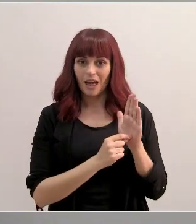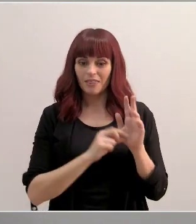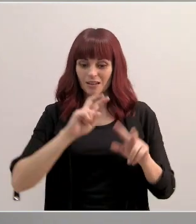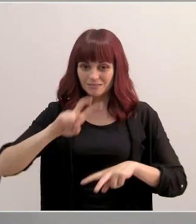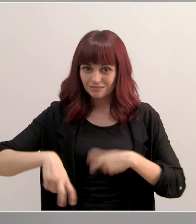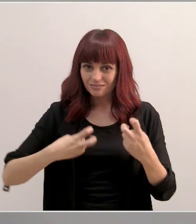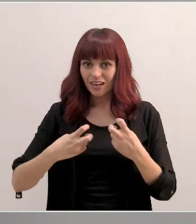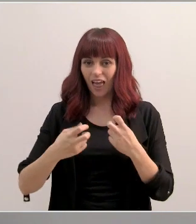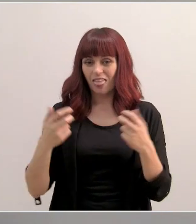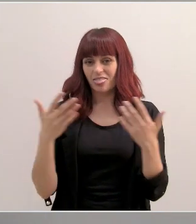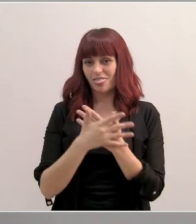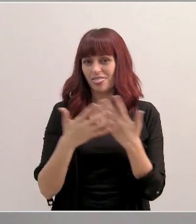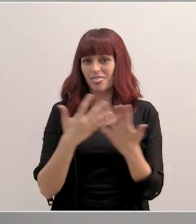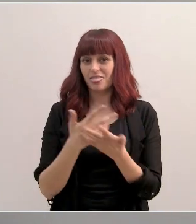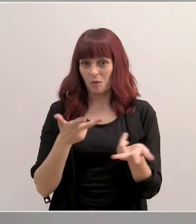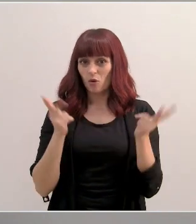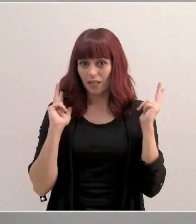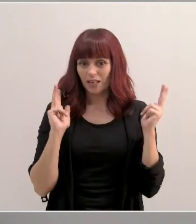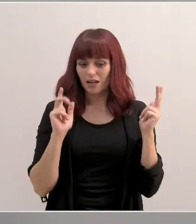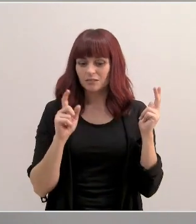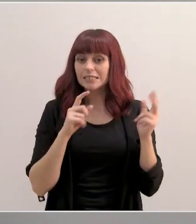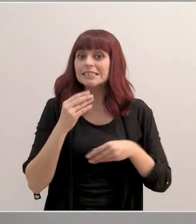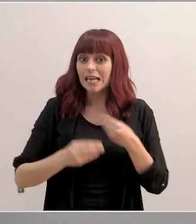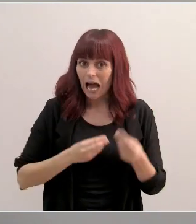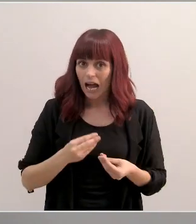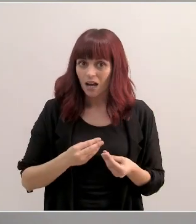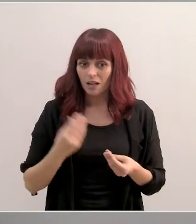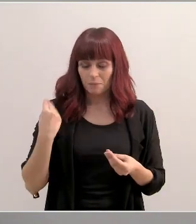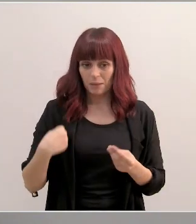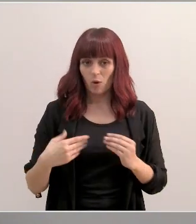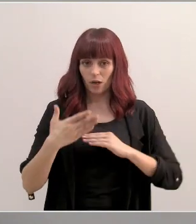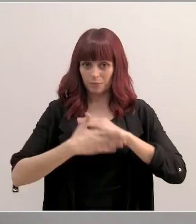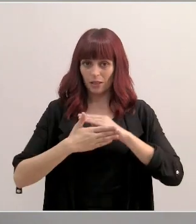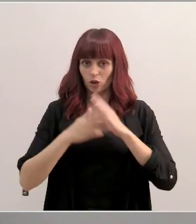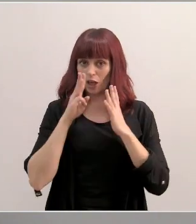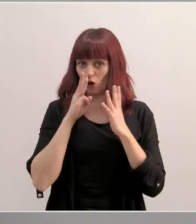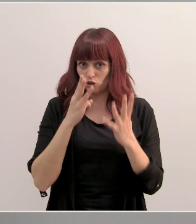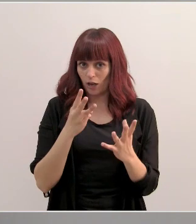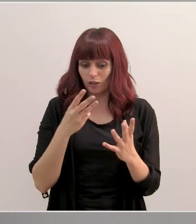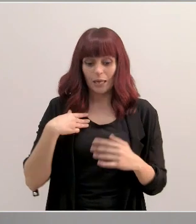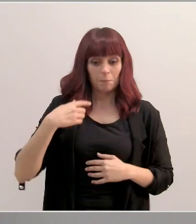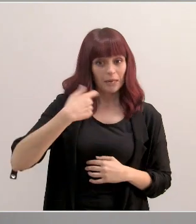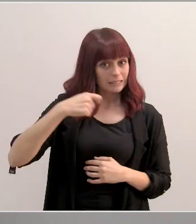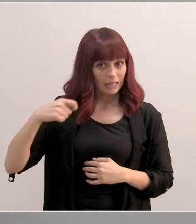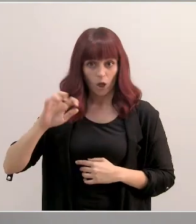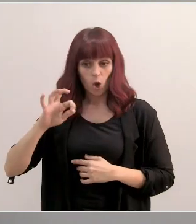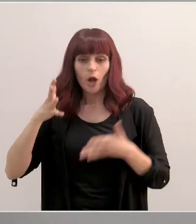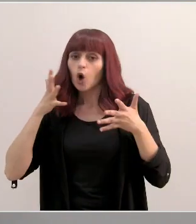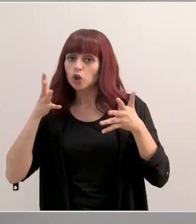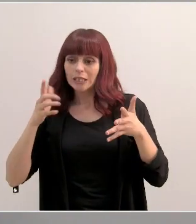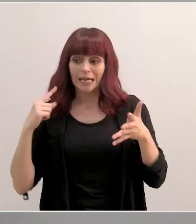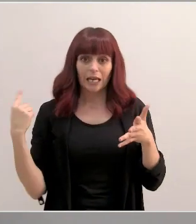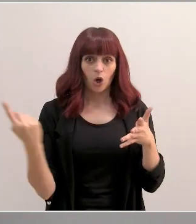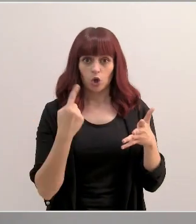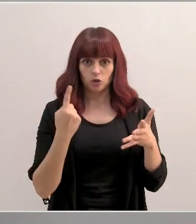democrática se lleve a cabo y que la limitación sea de ocho años tanto para el presidente como de los consejeros. Que esto es algo